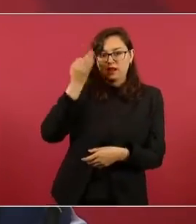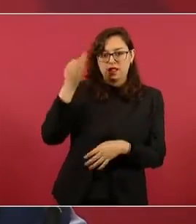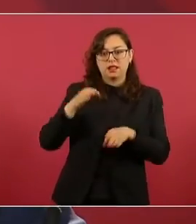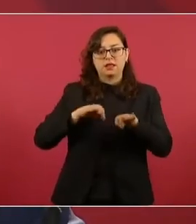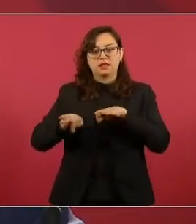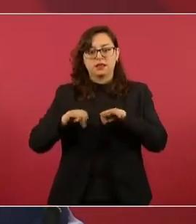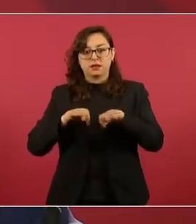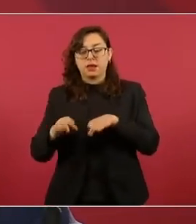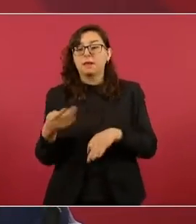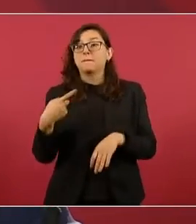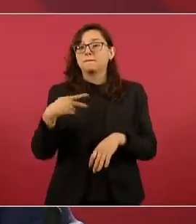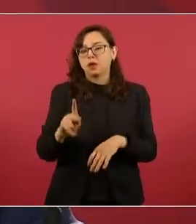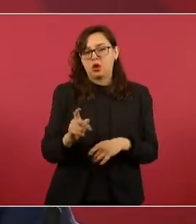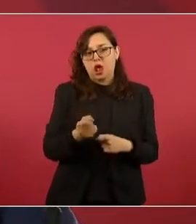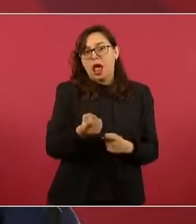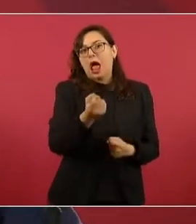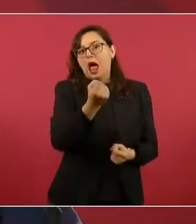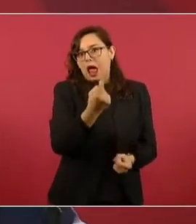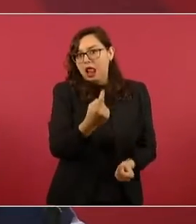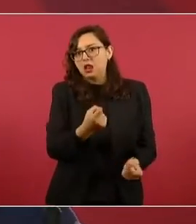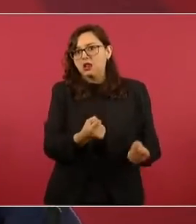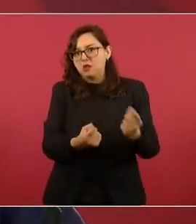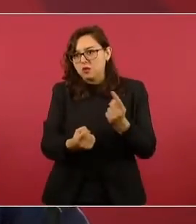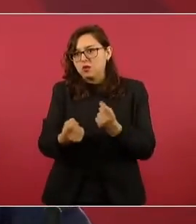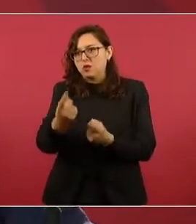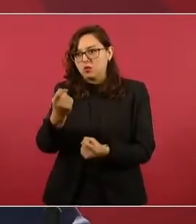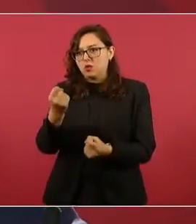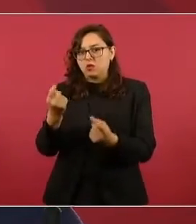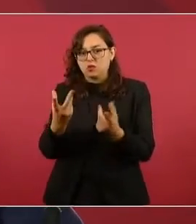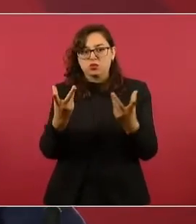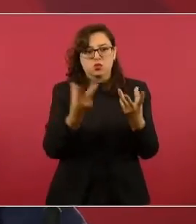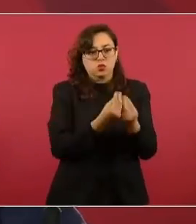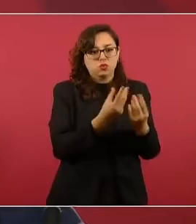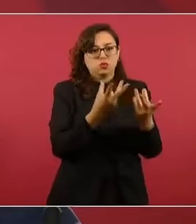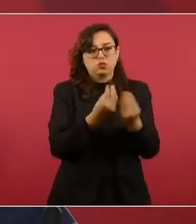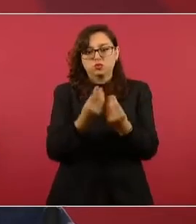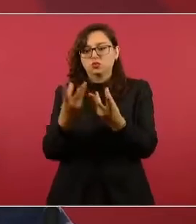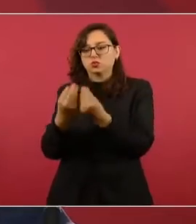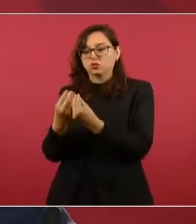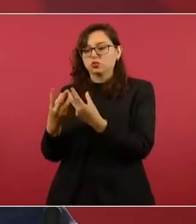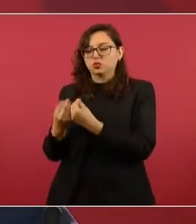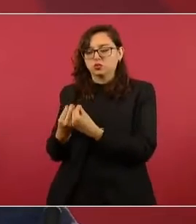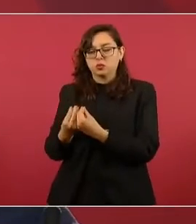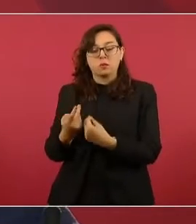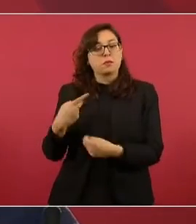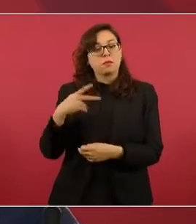excepcionales. Estos de corrupción no nos metemos.